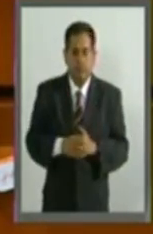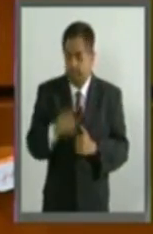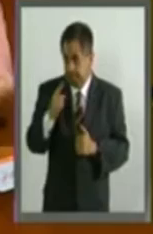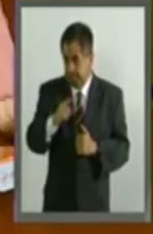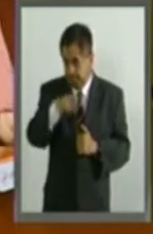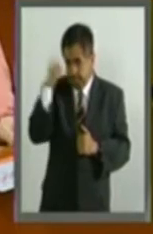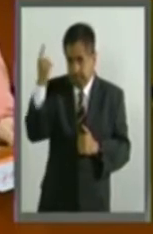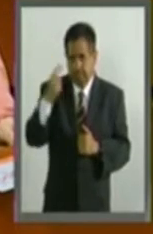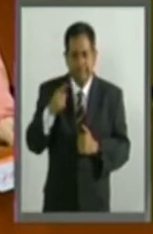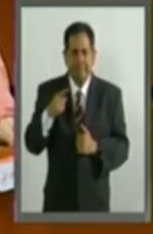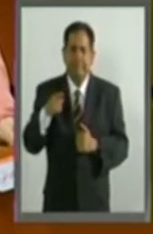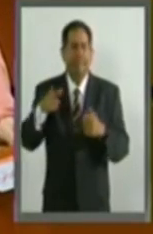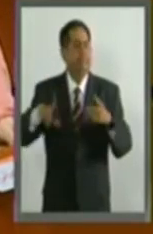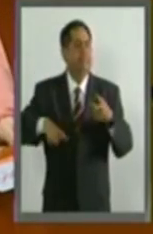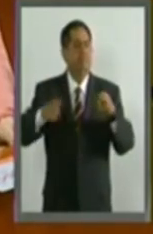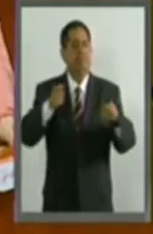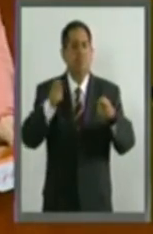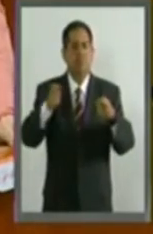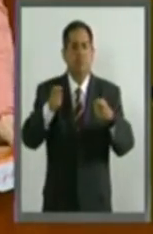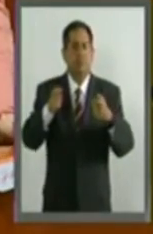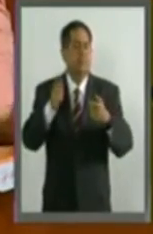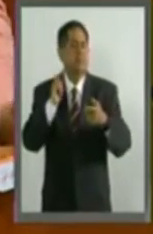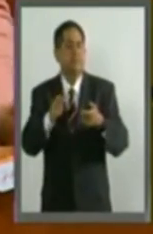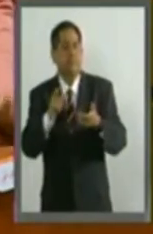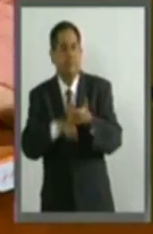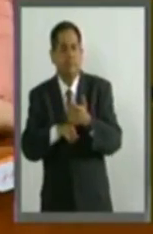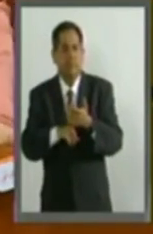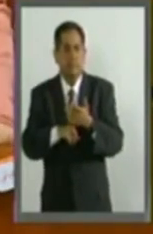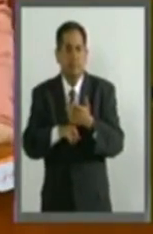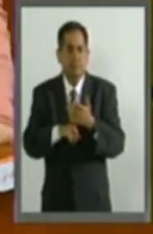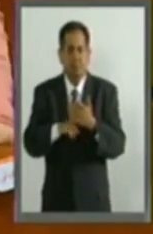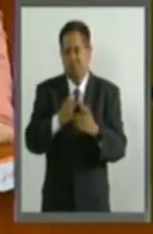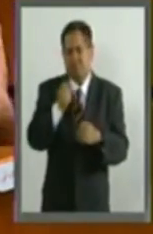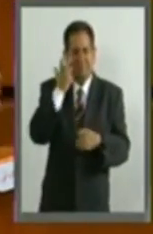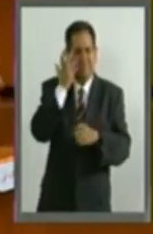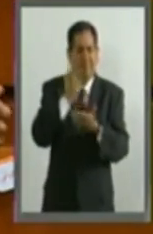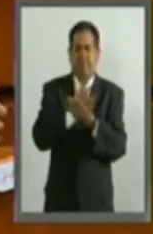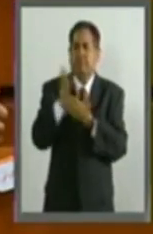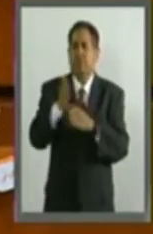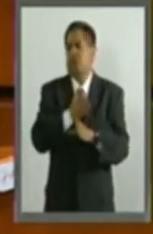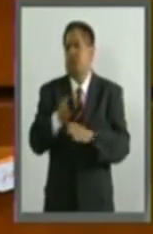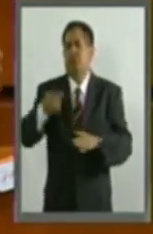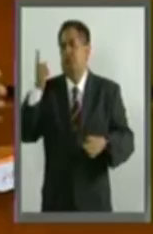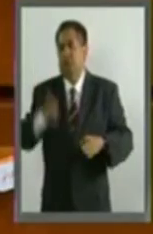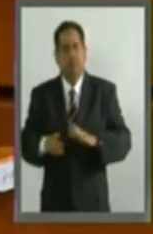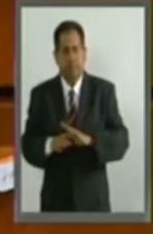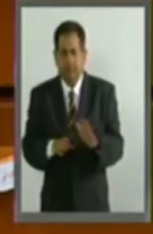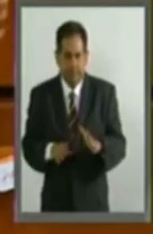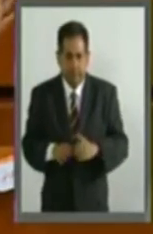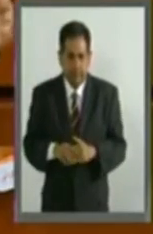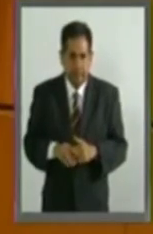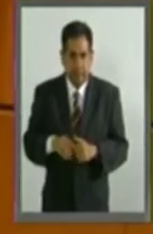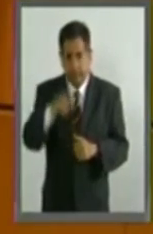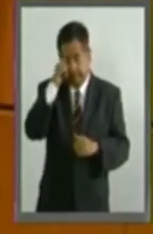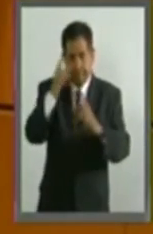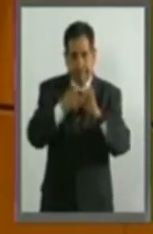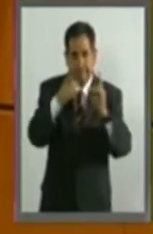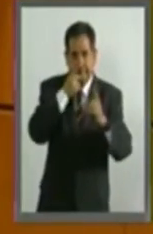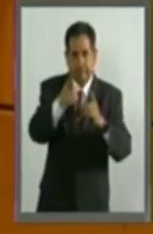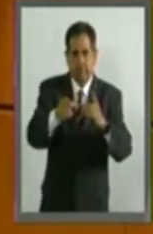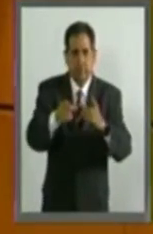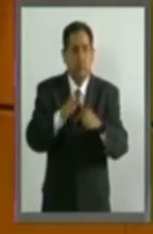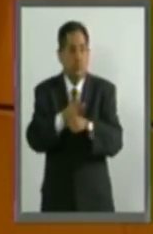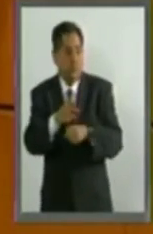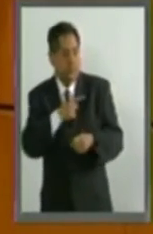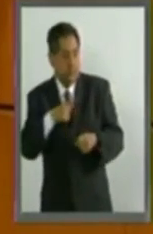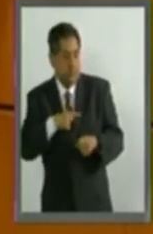cuando se gobierna acudir a los radicalismos. Es muy fácil decir que se debe y que